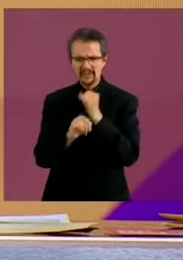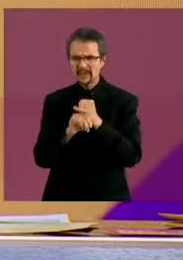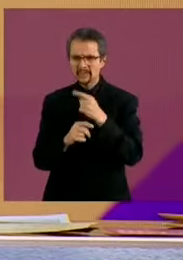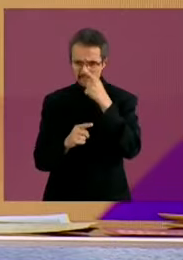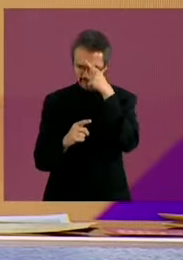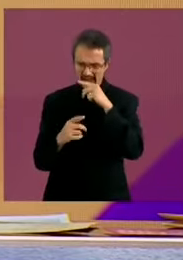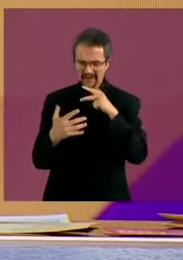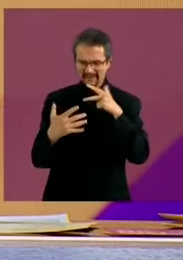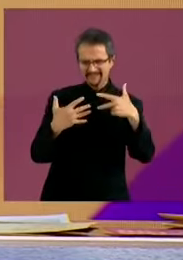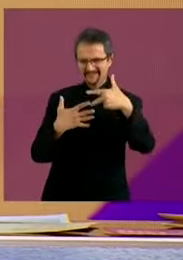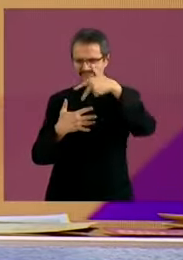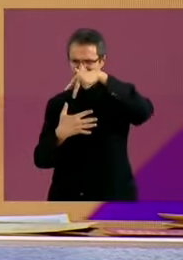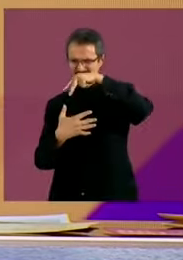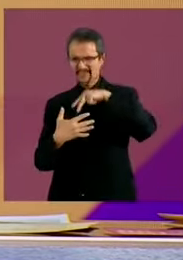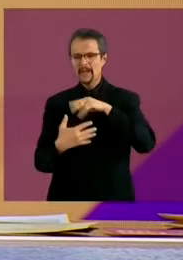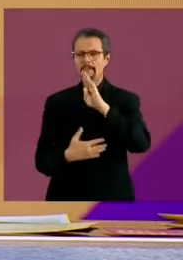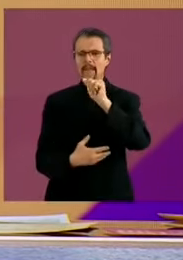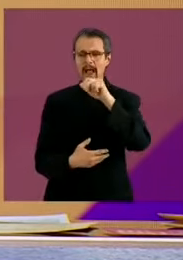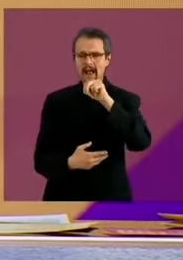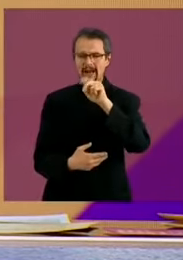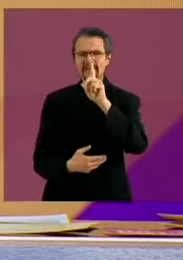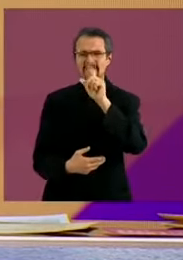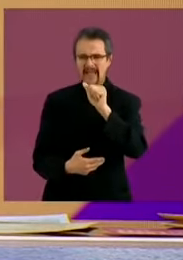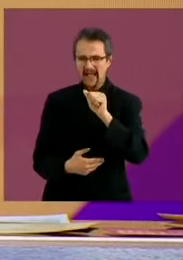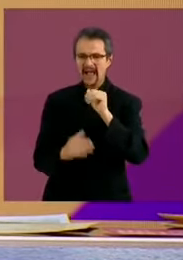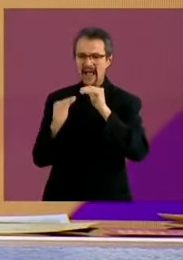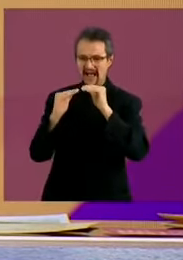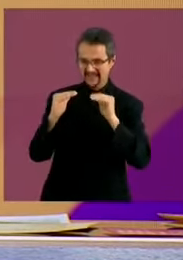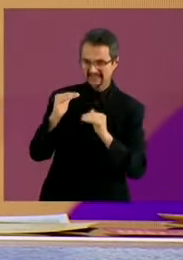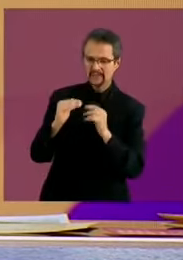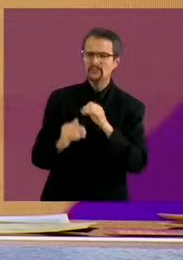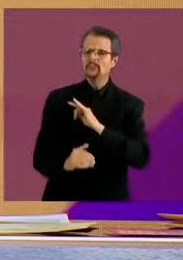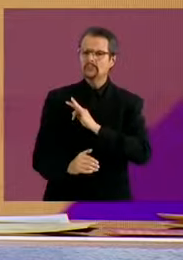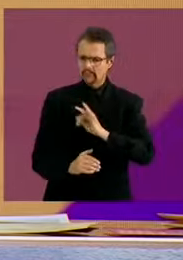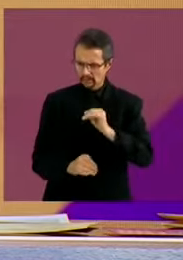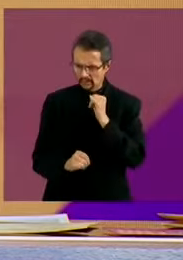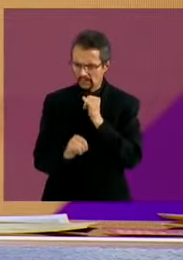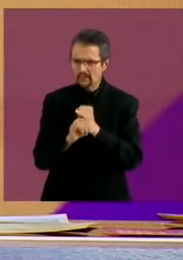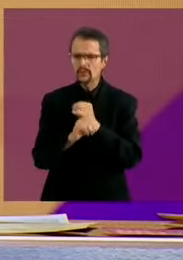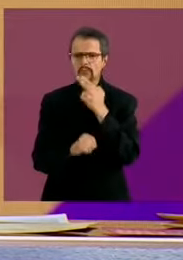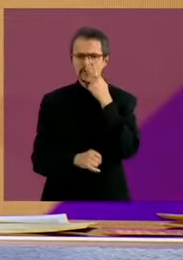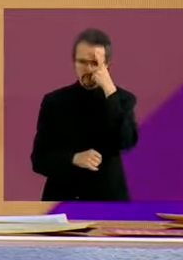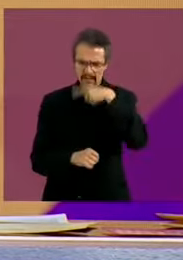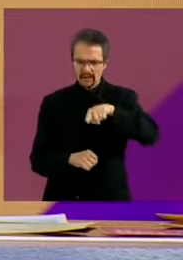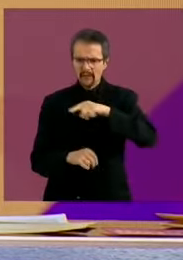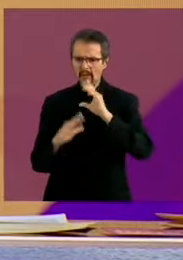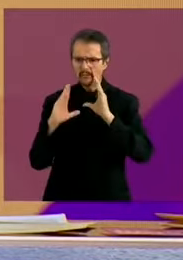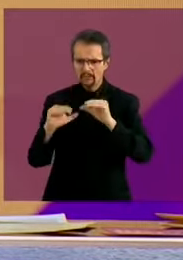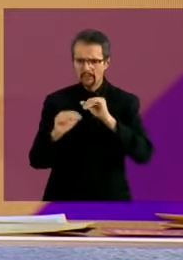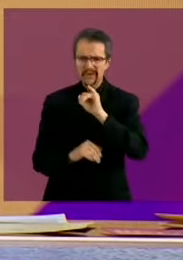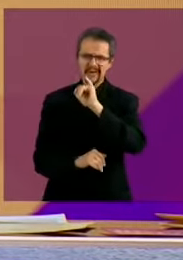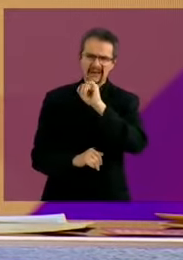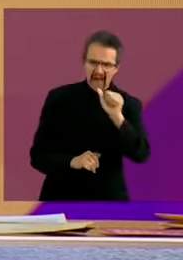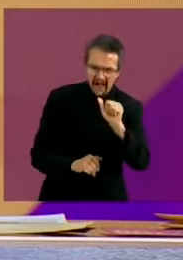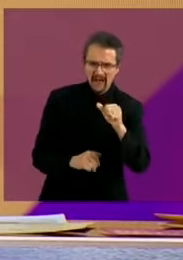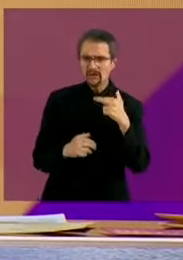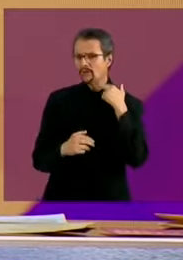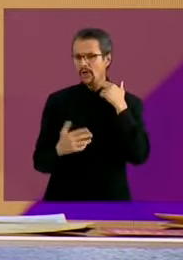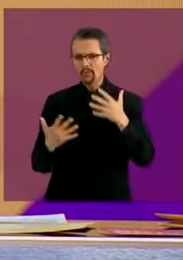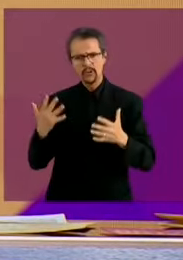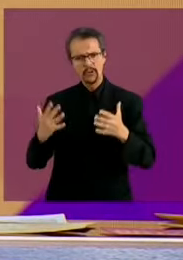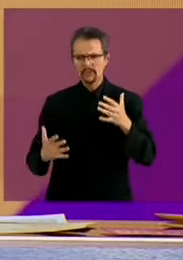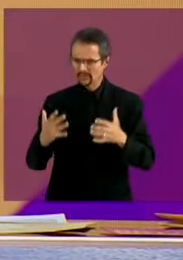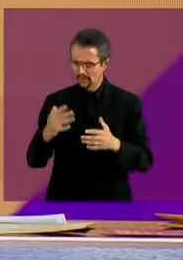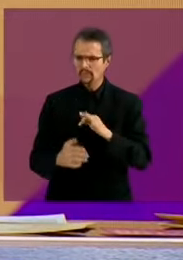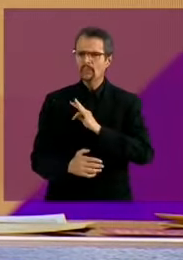puedan estudiar, aprender inglés y aprender tecnología. Se va a enseñar robótica, inteligencia artificial, habilidades digitales